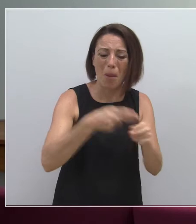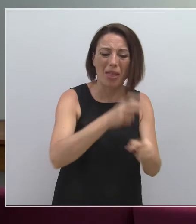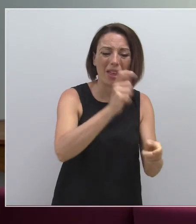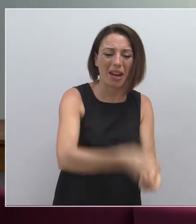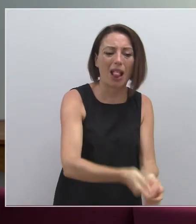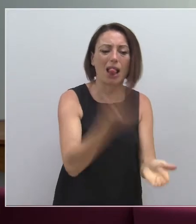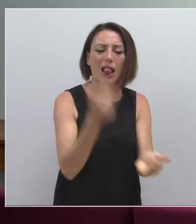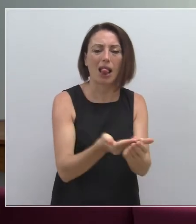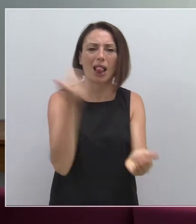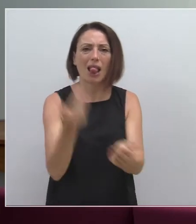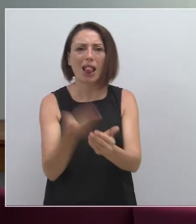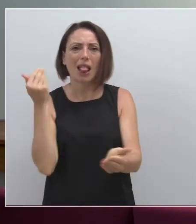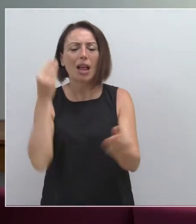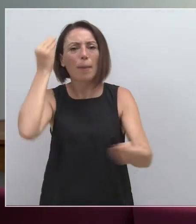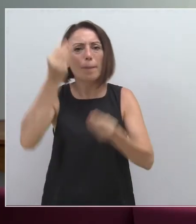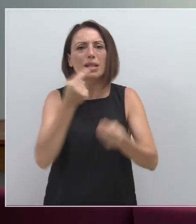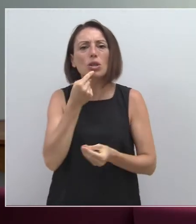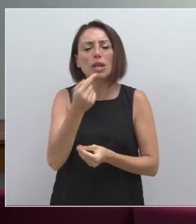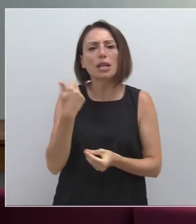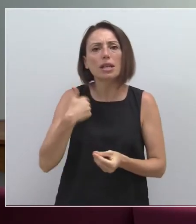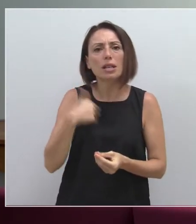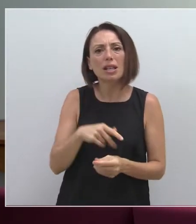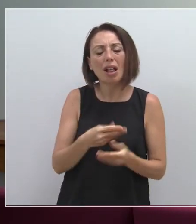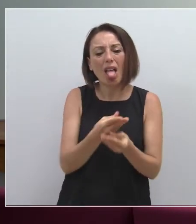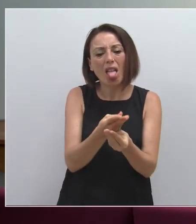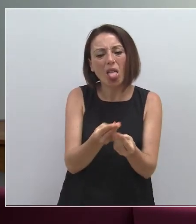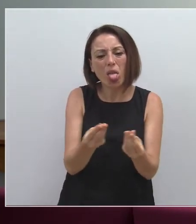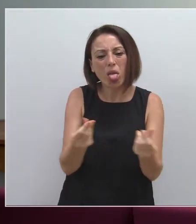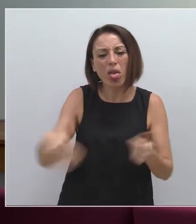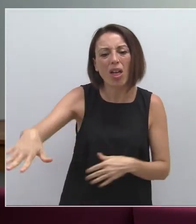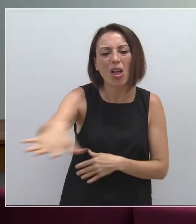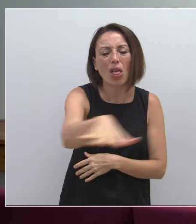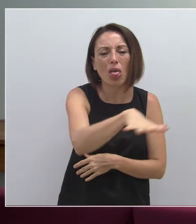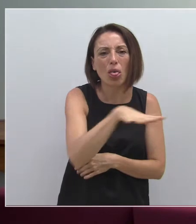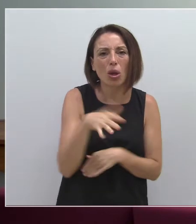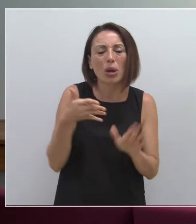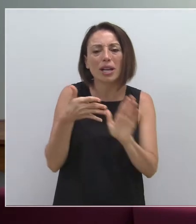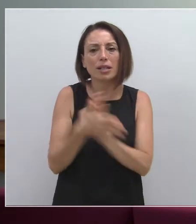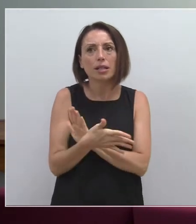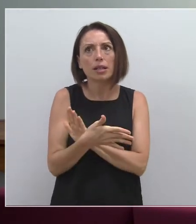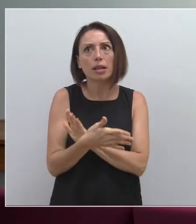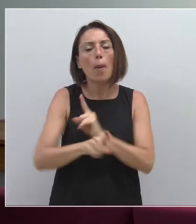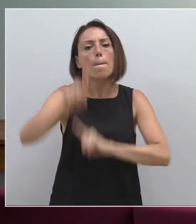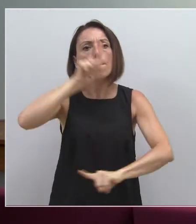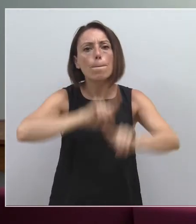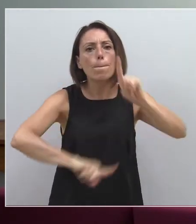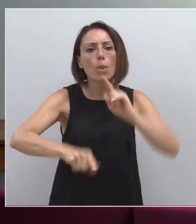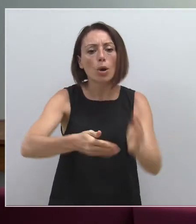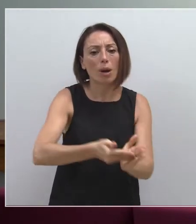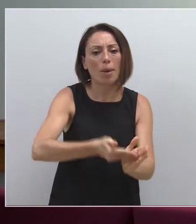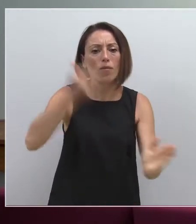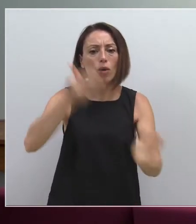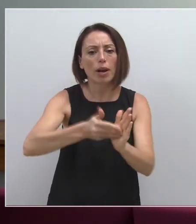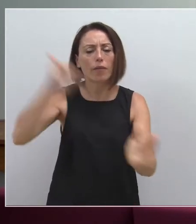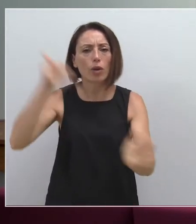Creo que ya se ha manifestado que, dado el deterioro en el que se encuentran, va a suponer un problema su retirada. No sé